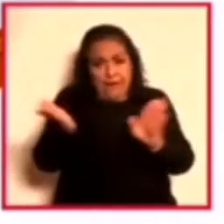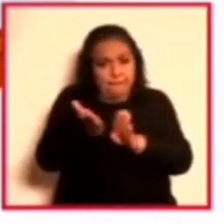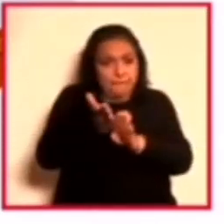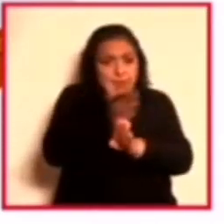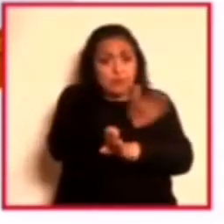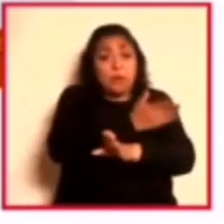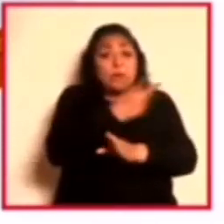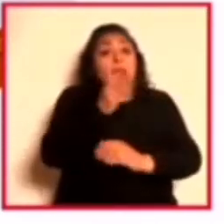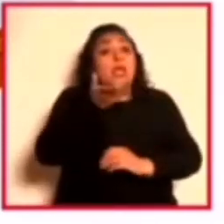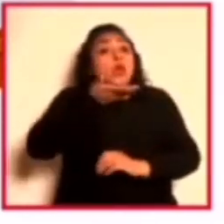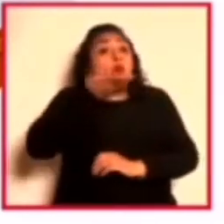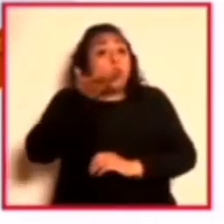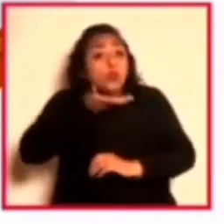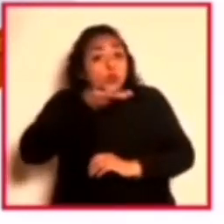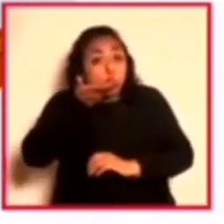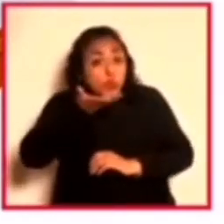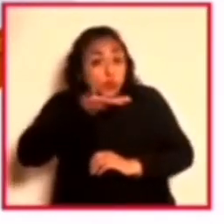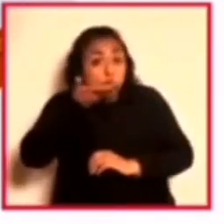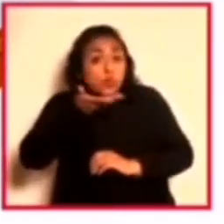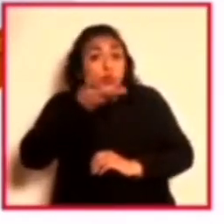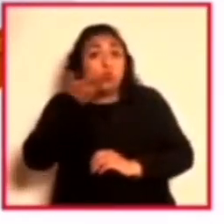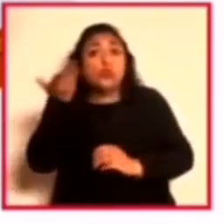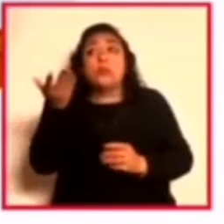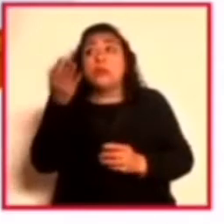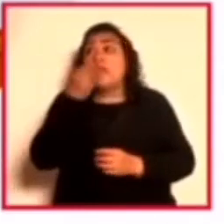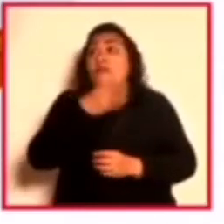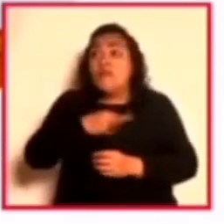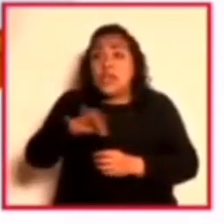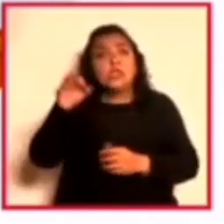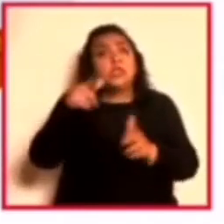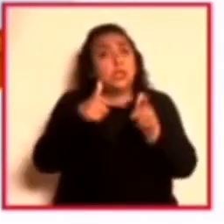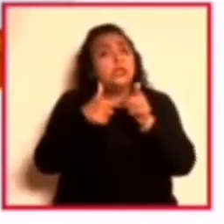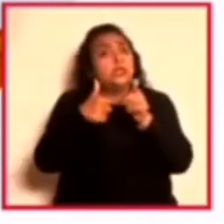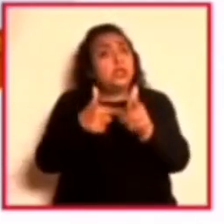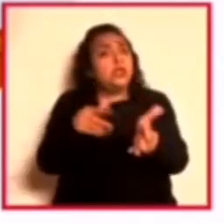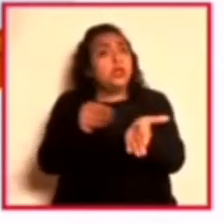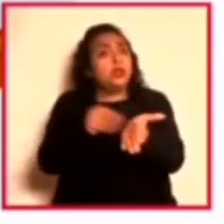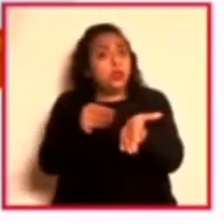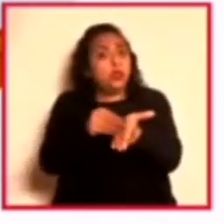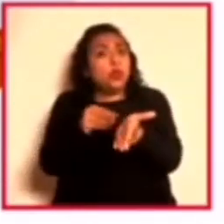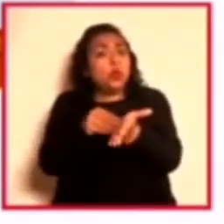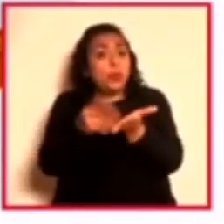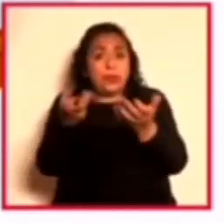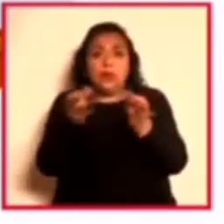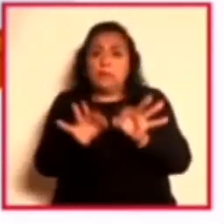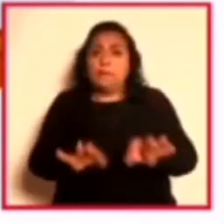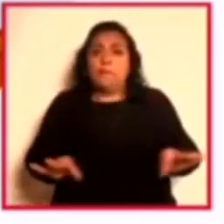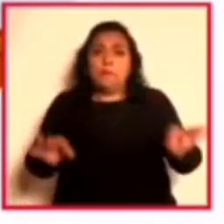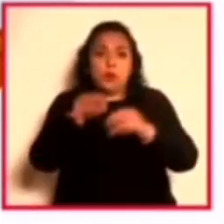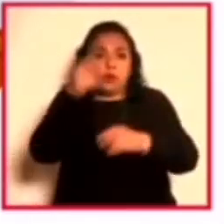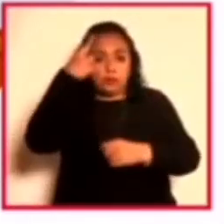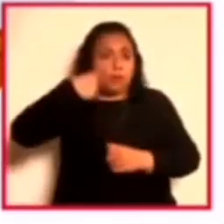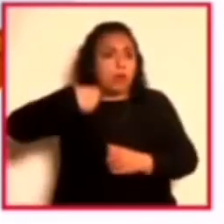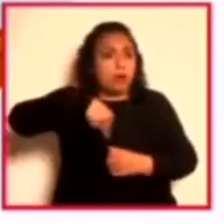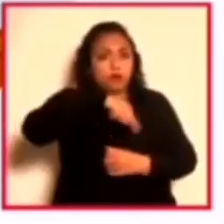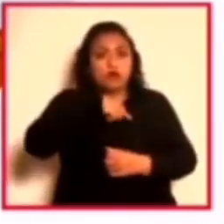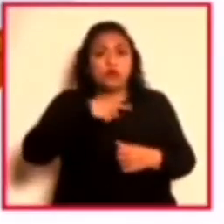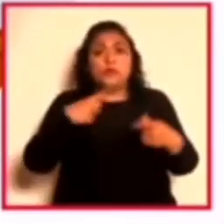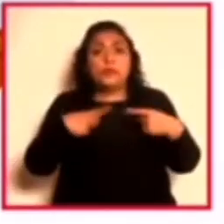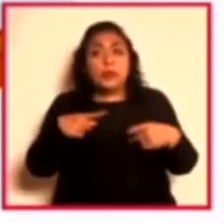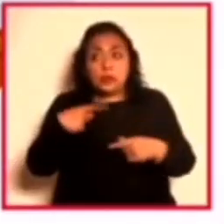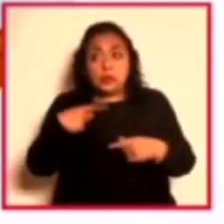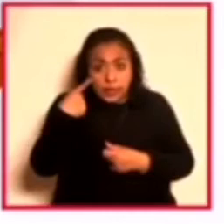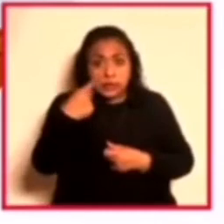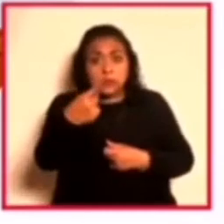tradición, las fiestas se siguen haciendo y es bien importante para nosotros que la gente lo vea.